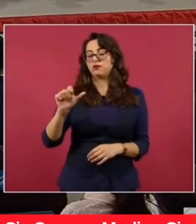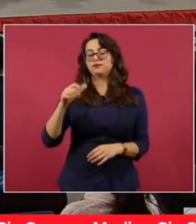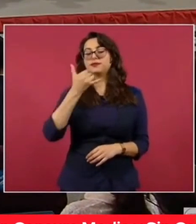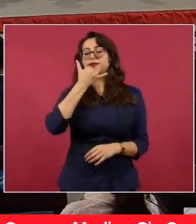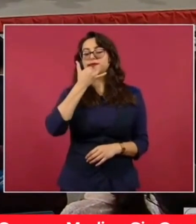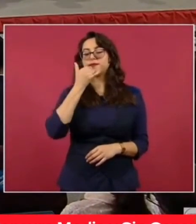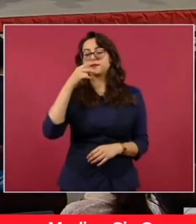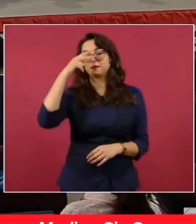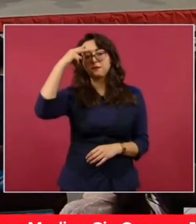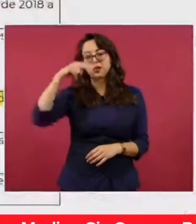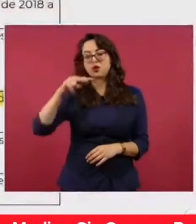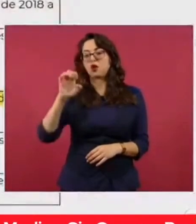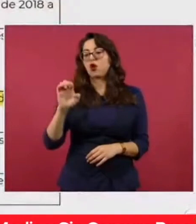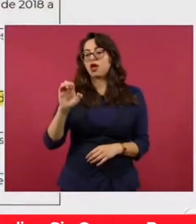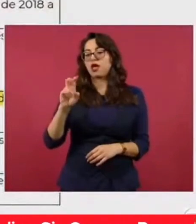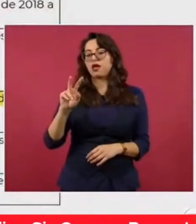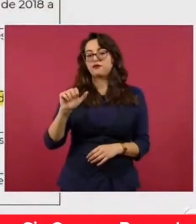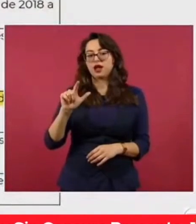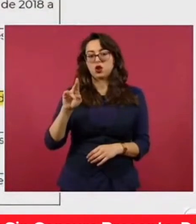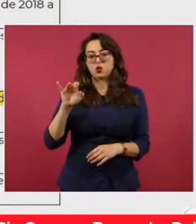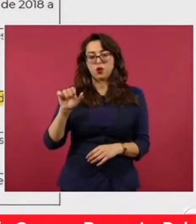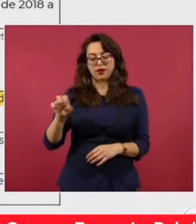¿Ese de quién es?